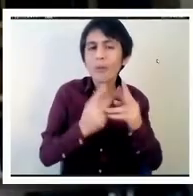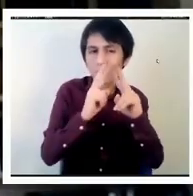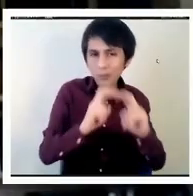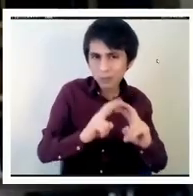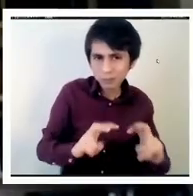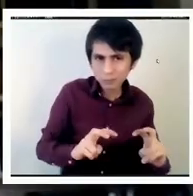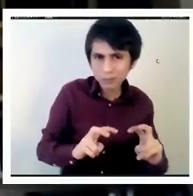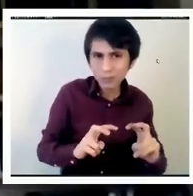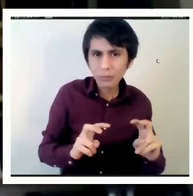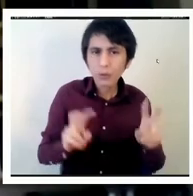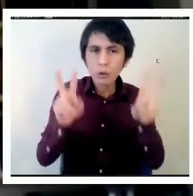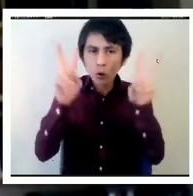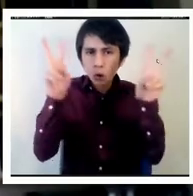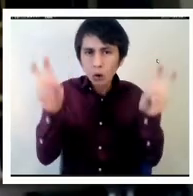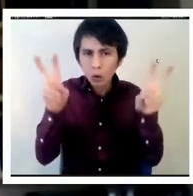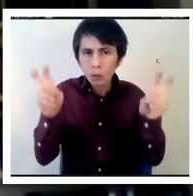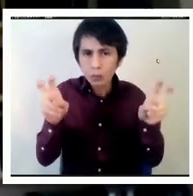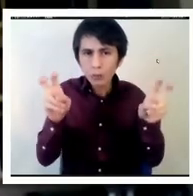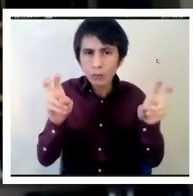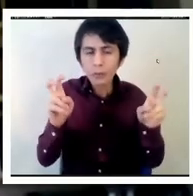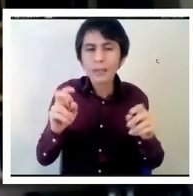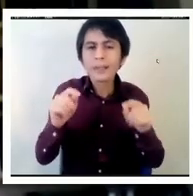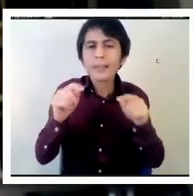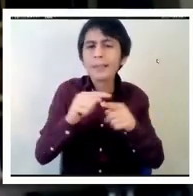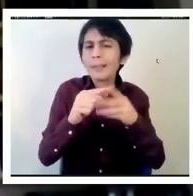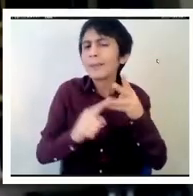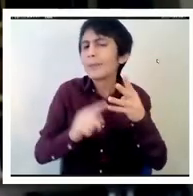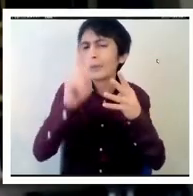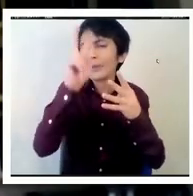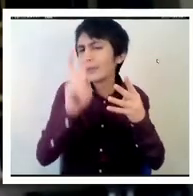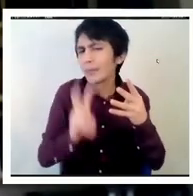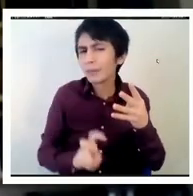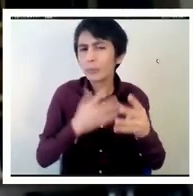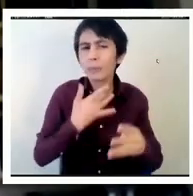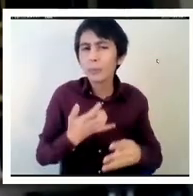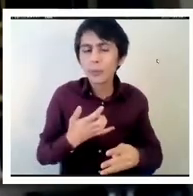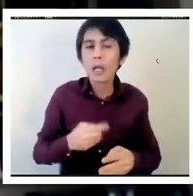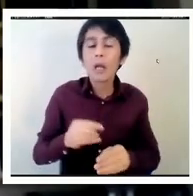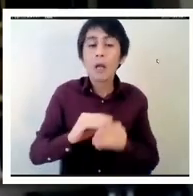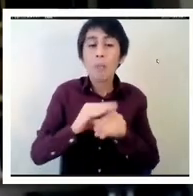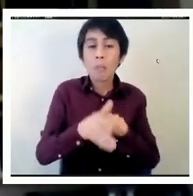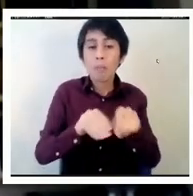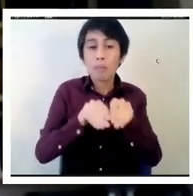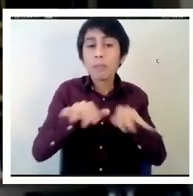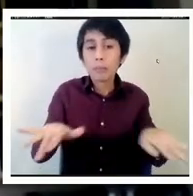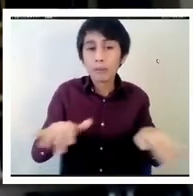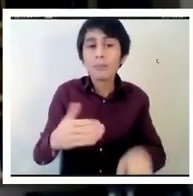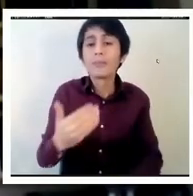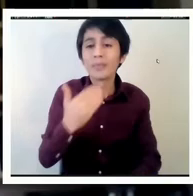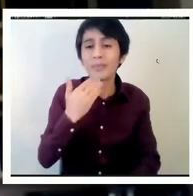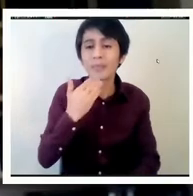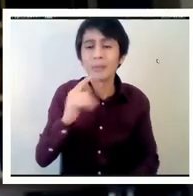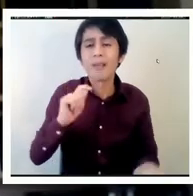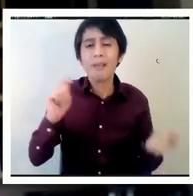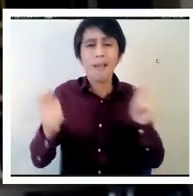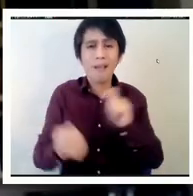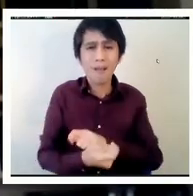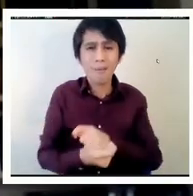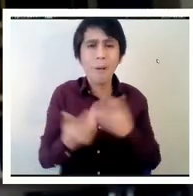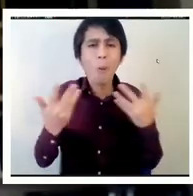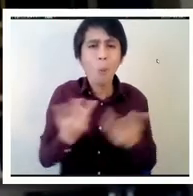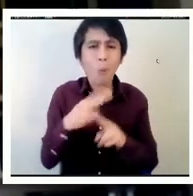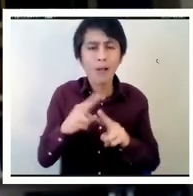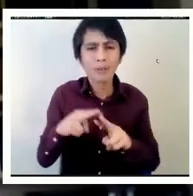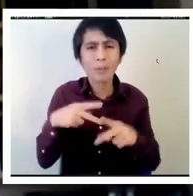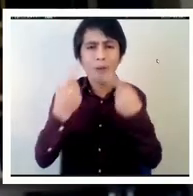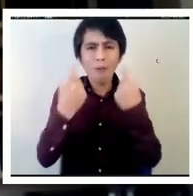todos estos temas, porque la pandemia también ha cambiado, como hacemos nuestras evaluaciones en